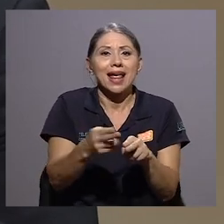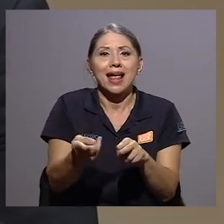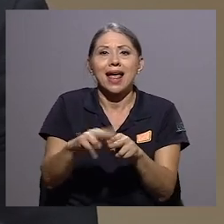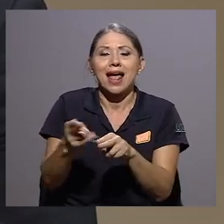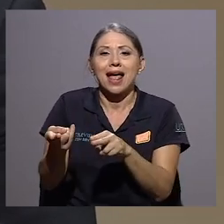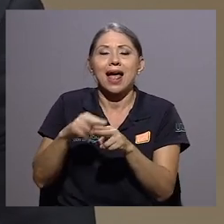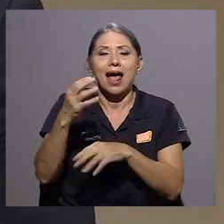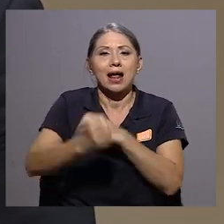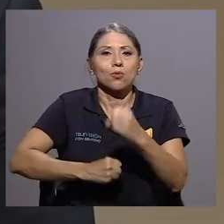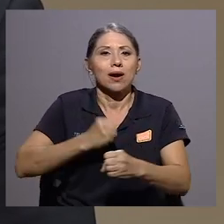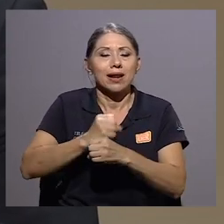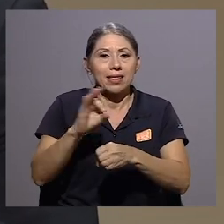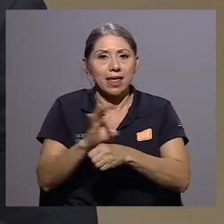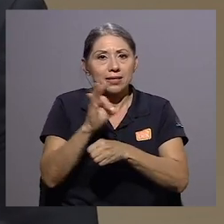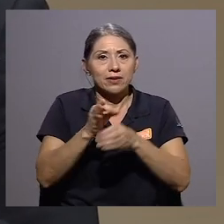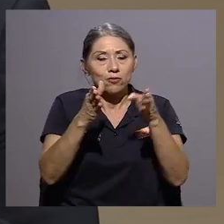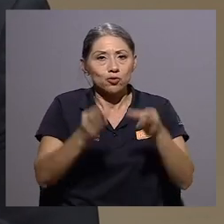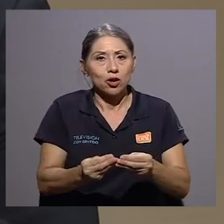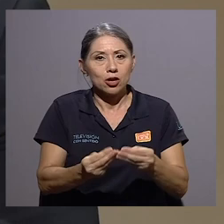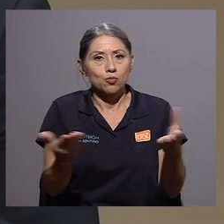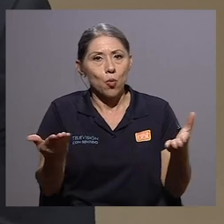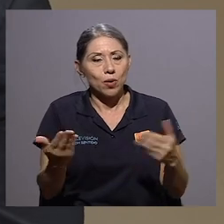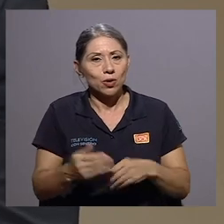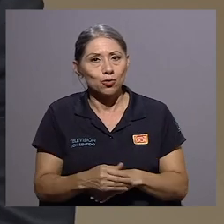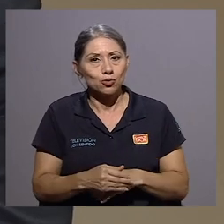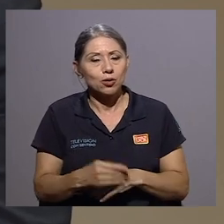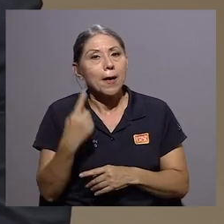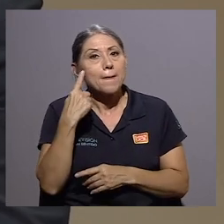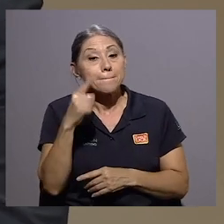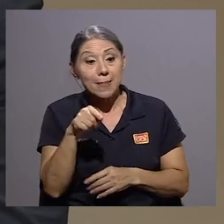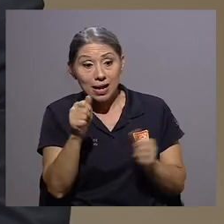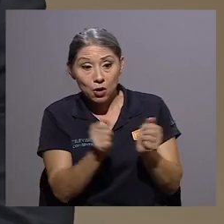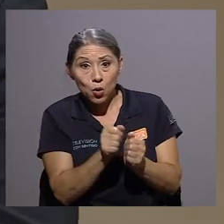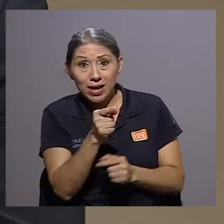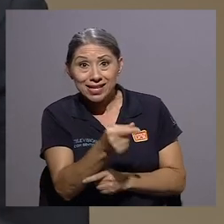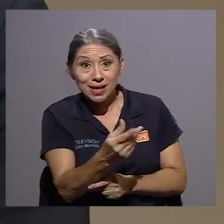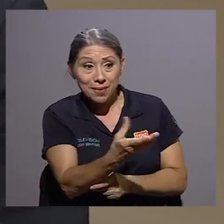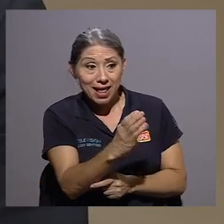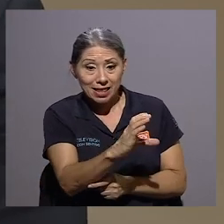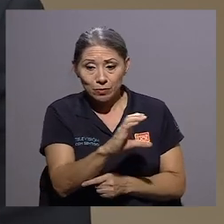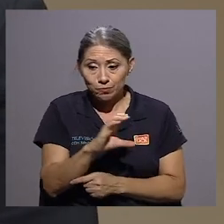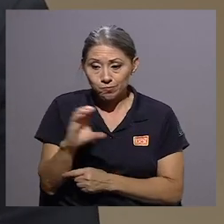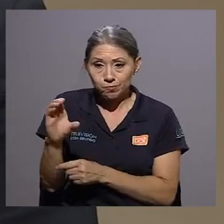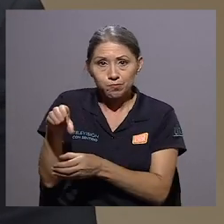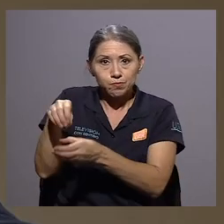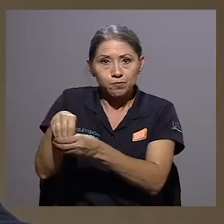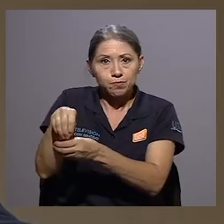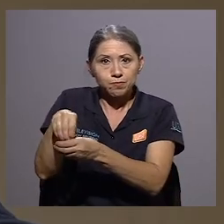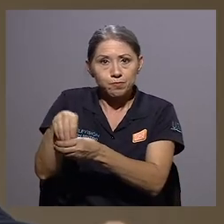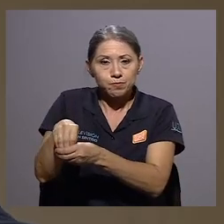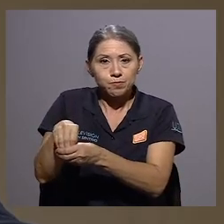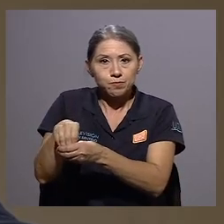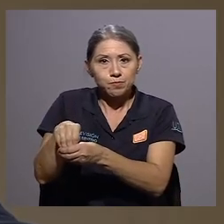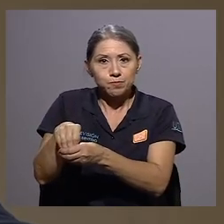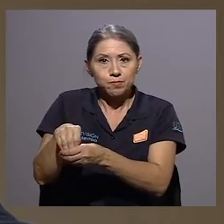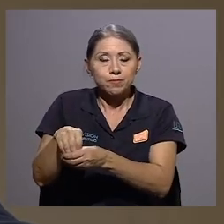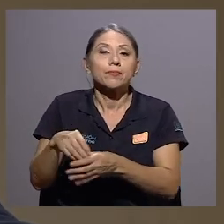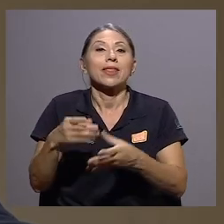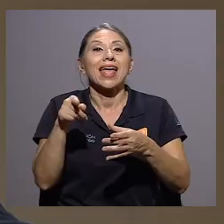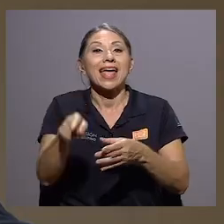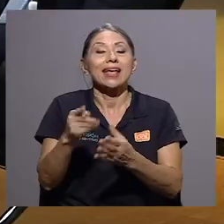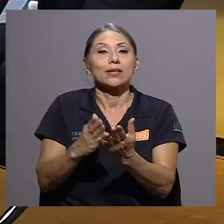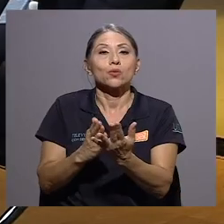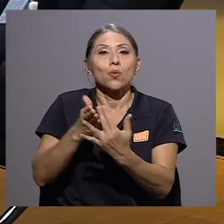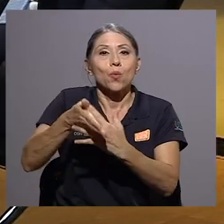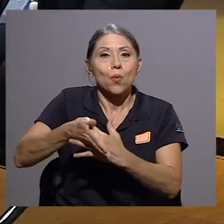los funcionarios públicos para, de alguna manera, guardar recursos. Y esto lo están haciendo a